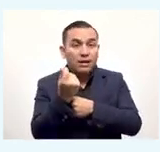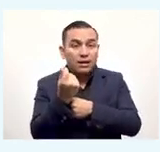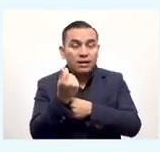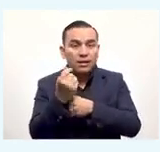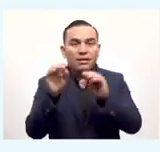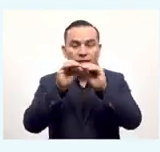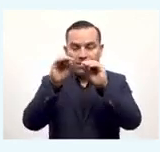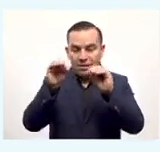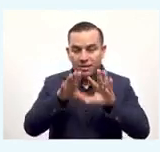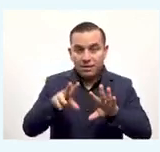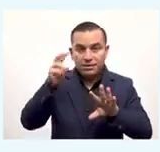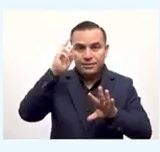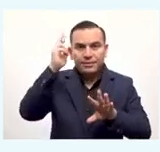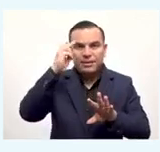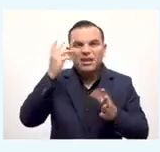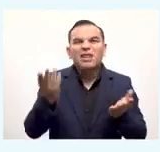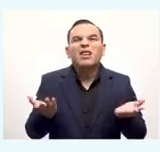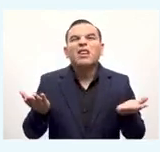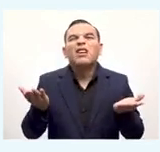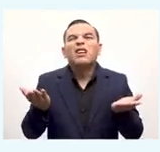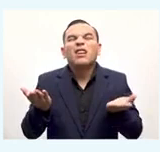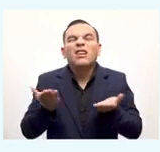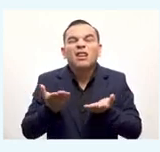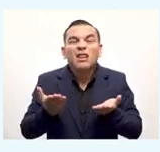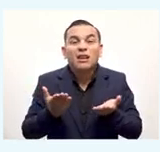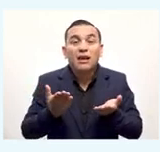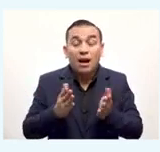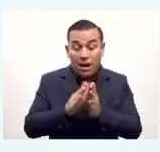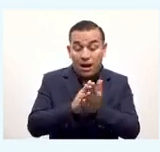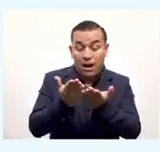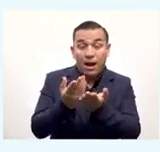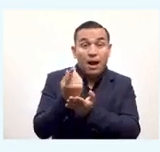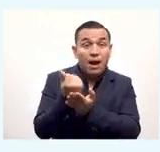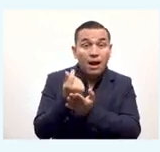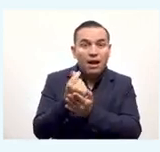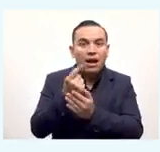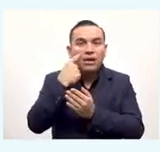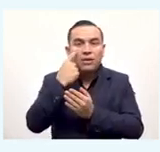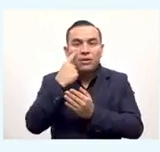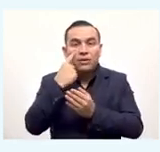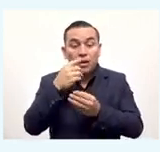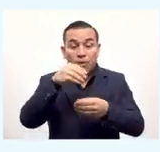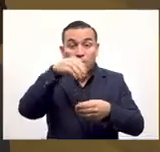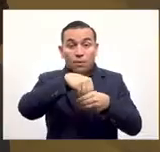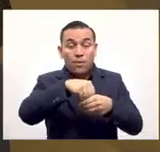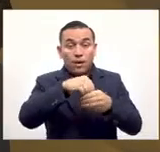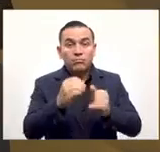billeteras electrónicas. Básicamente es una billetera que funciona en el celular